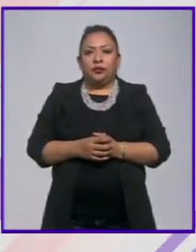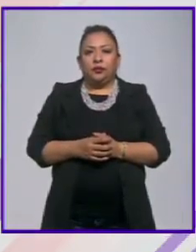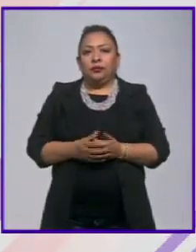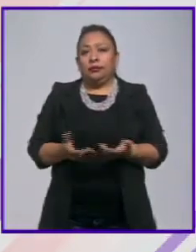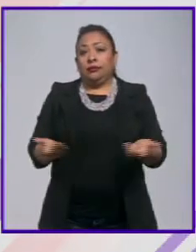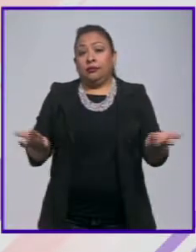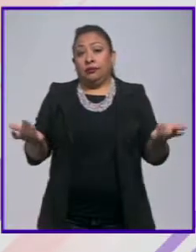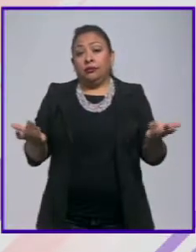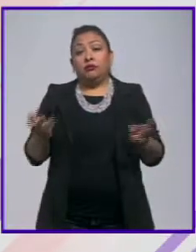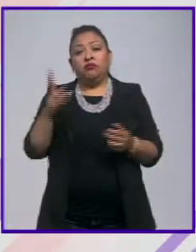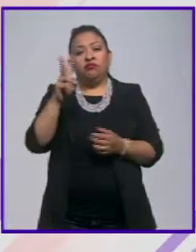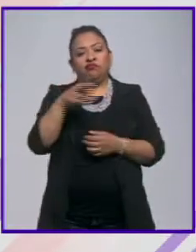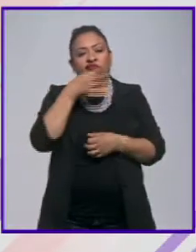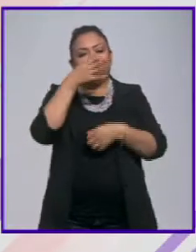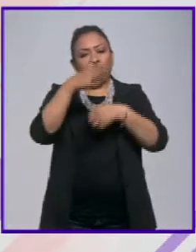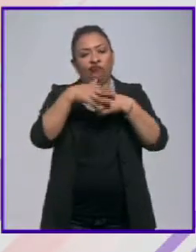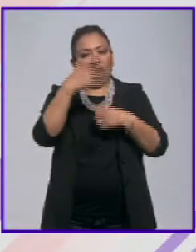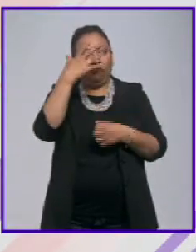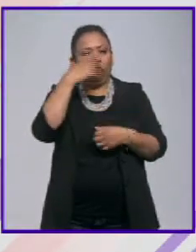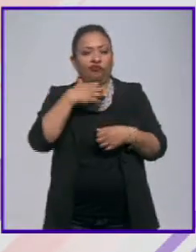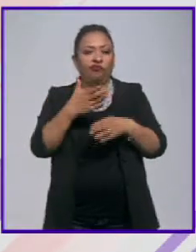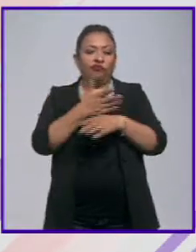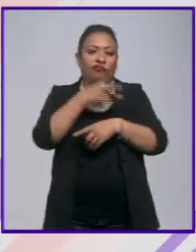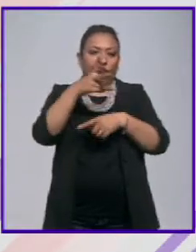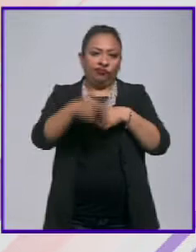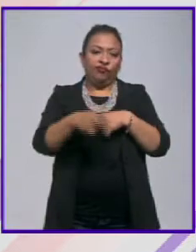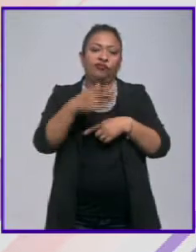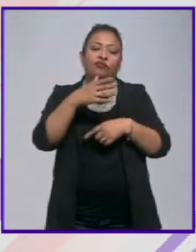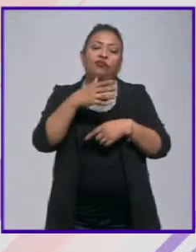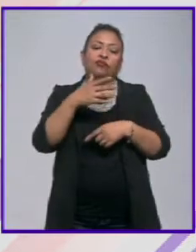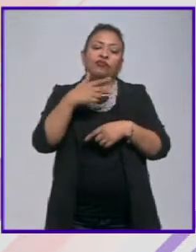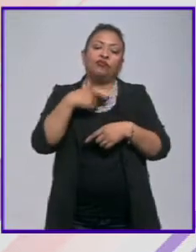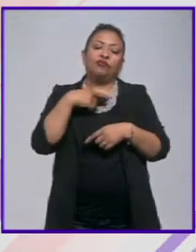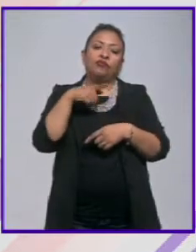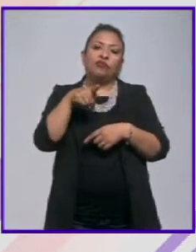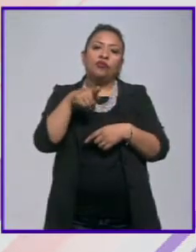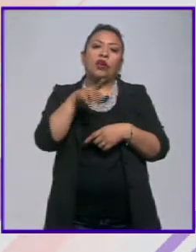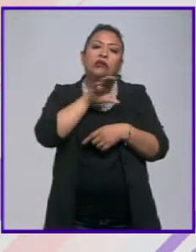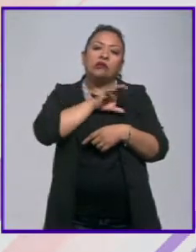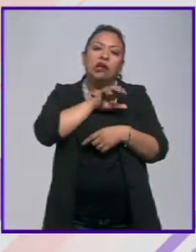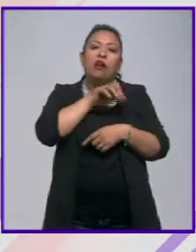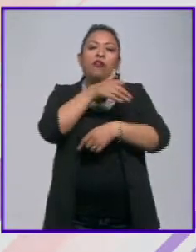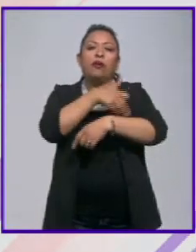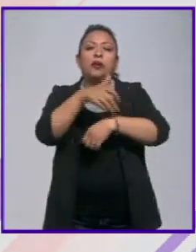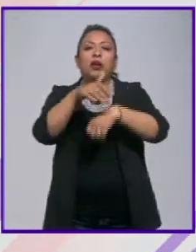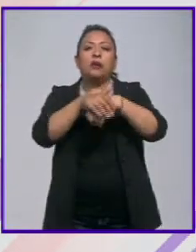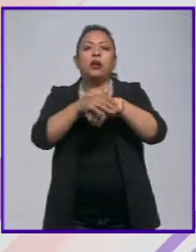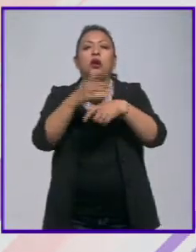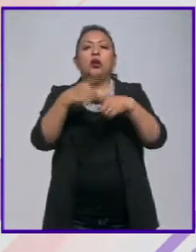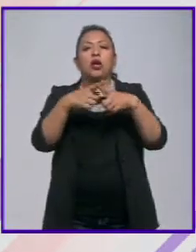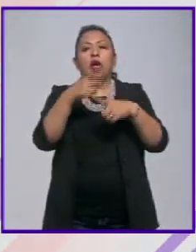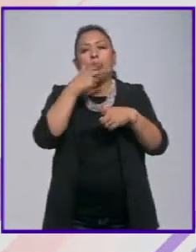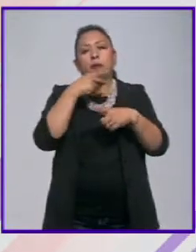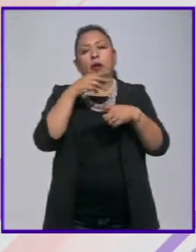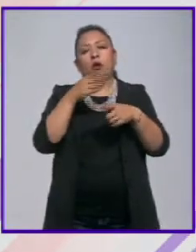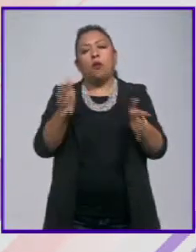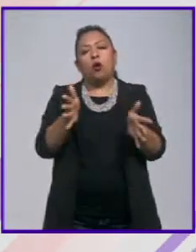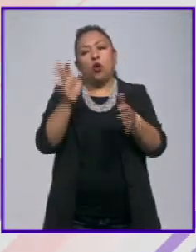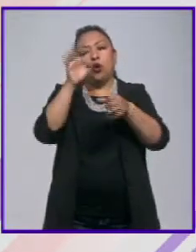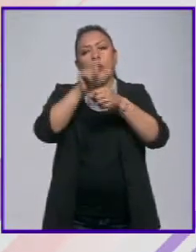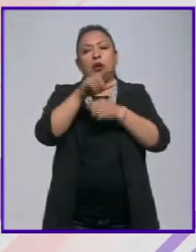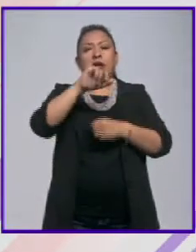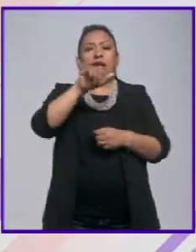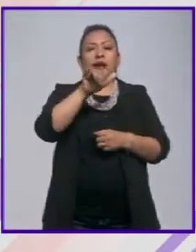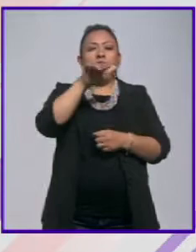Bueno, y una triste noticia, antes de la pausa, enviamos nuestras condolencias a familiares y amigos del diplomático y promotor cultural mexicano